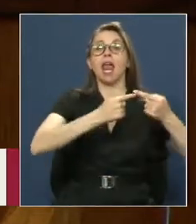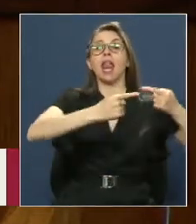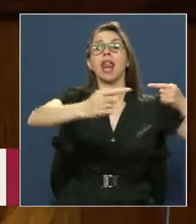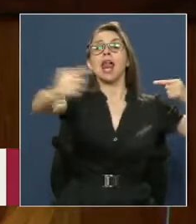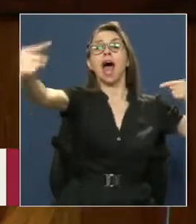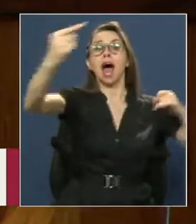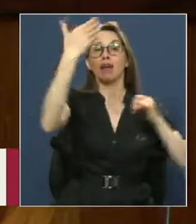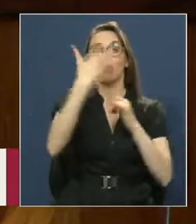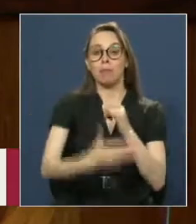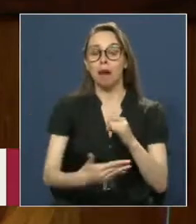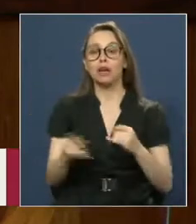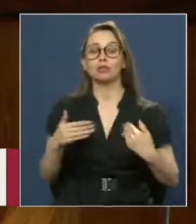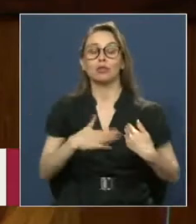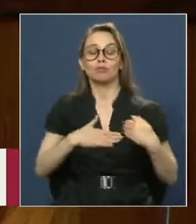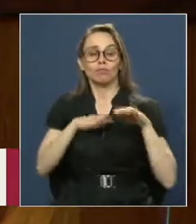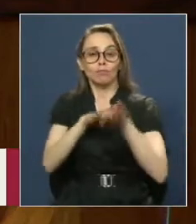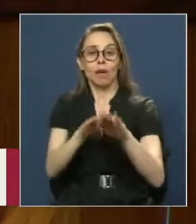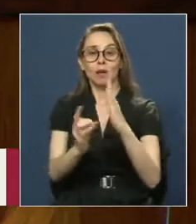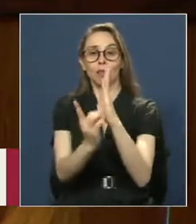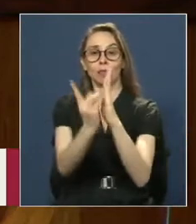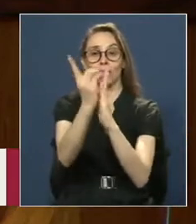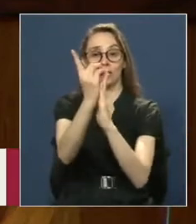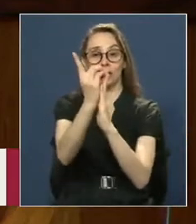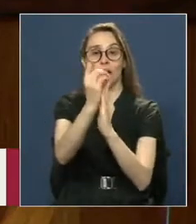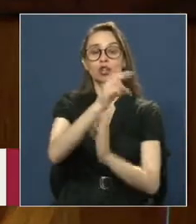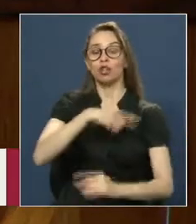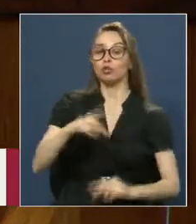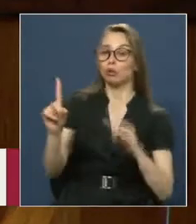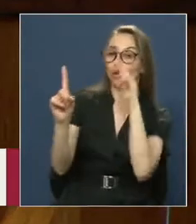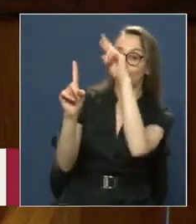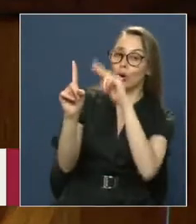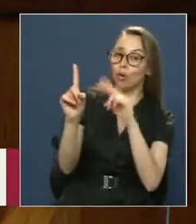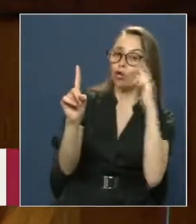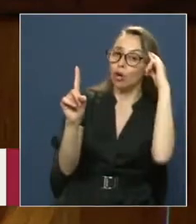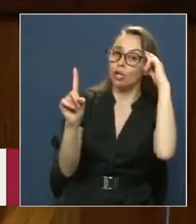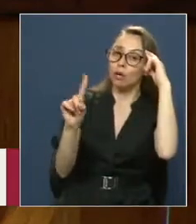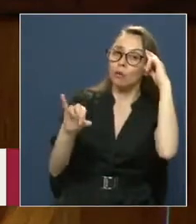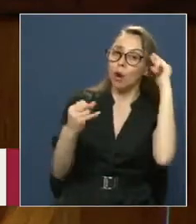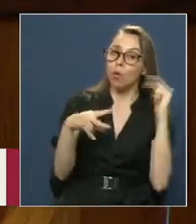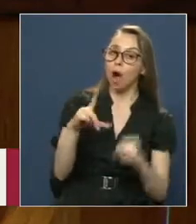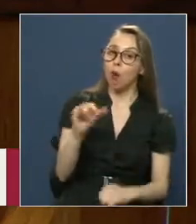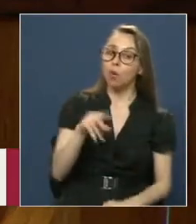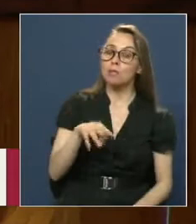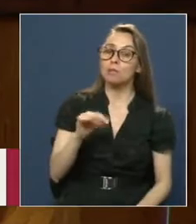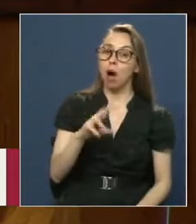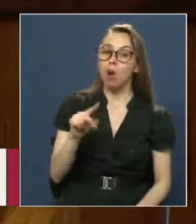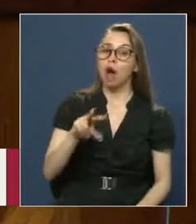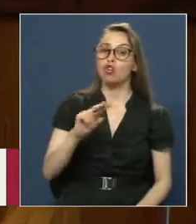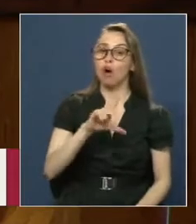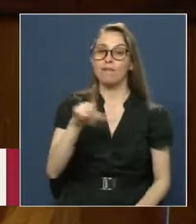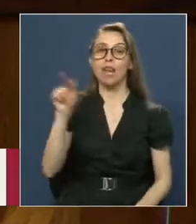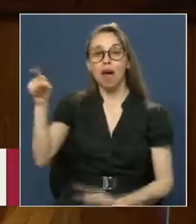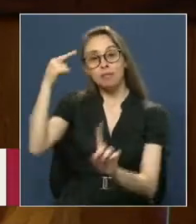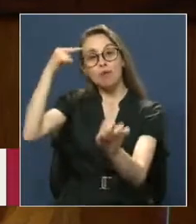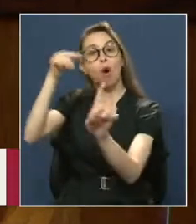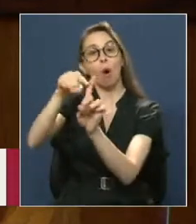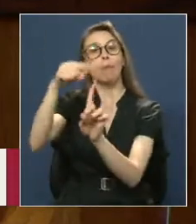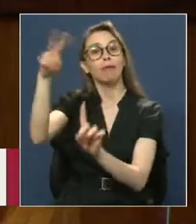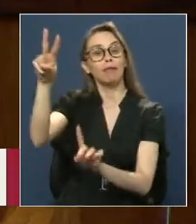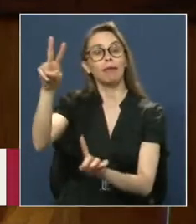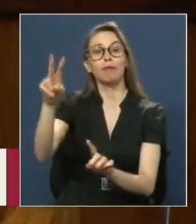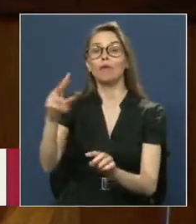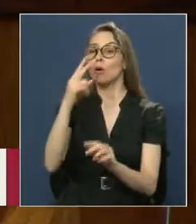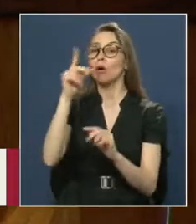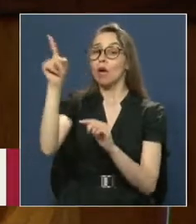comprometerse También con el Desarrollo En que deberíamos Recordar A don Juan Luis Mauraz Novela Idealmente También Vernos